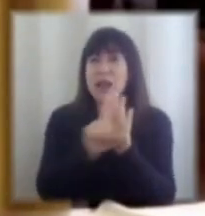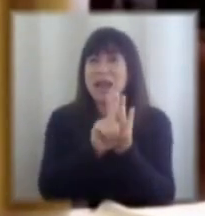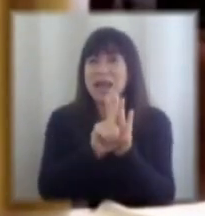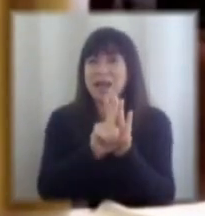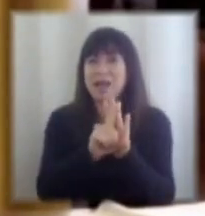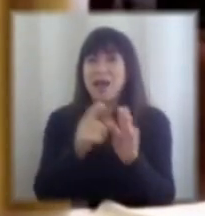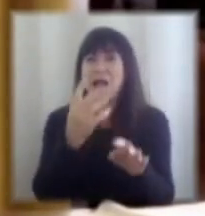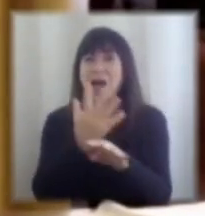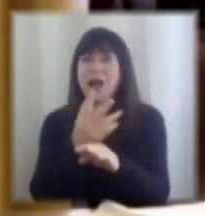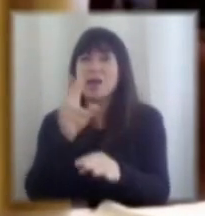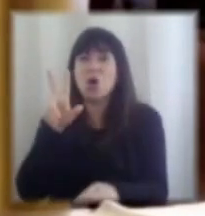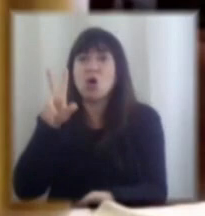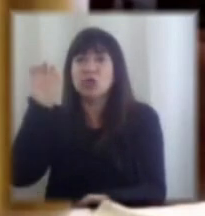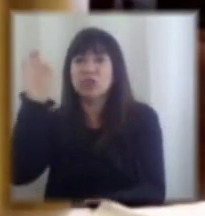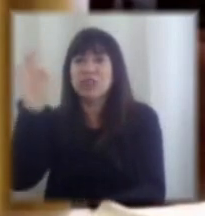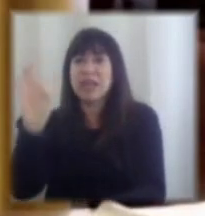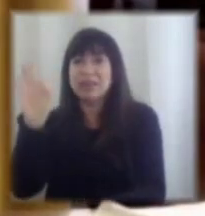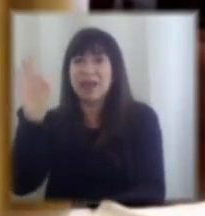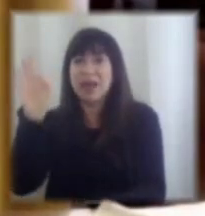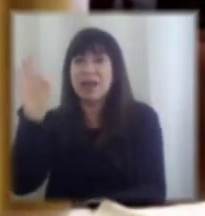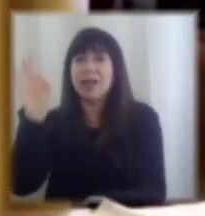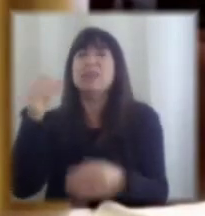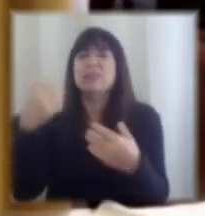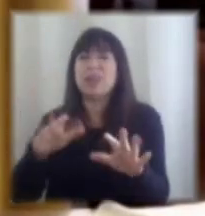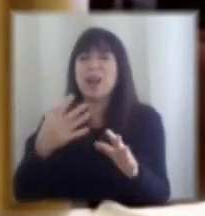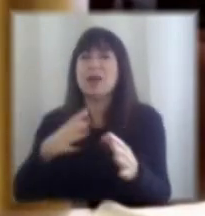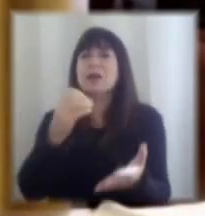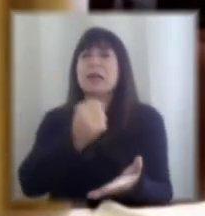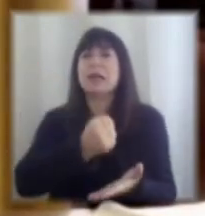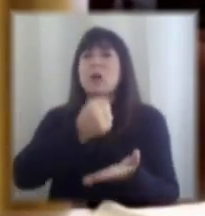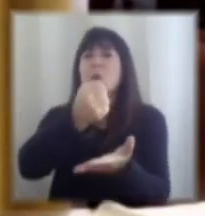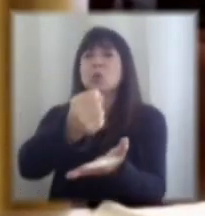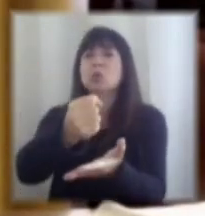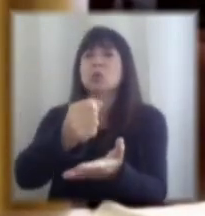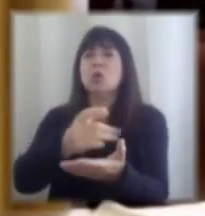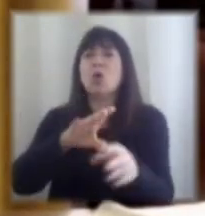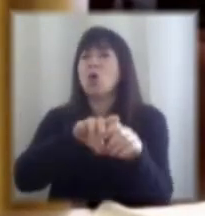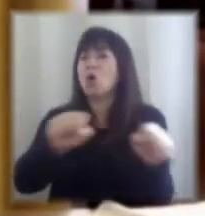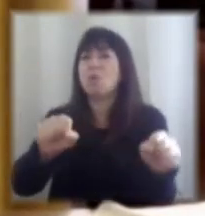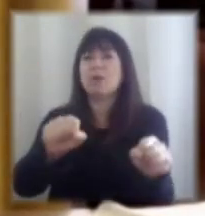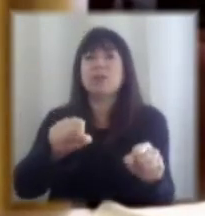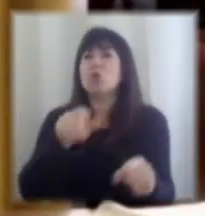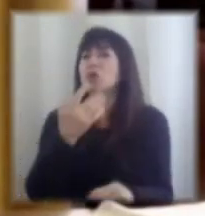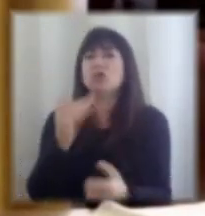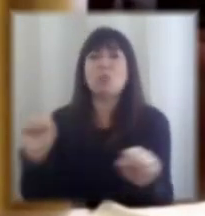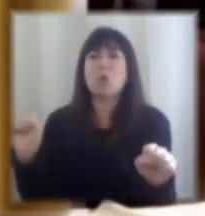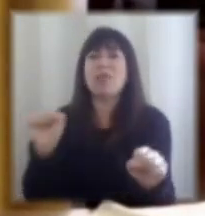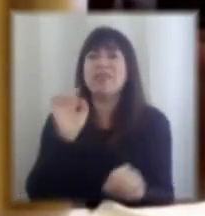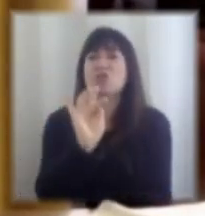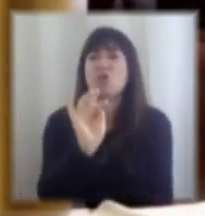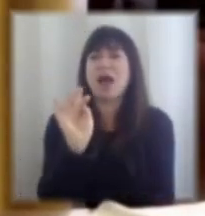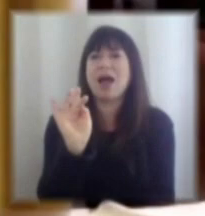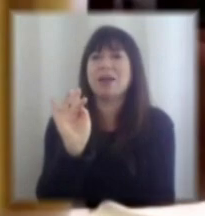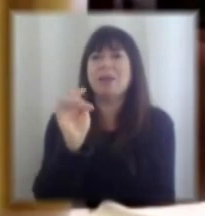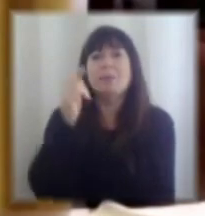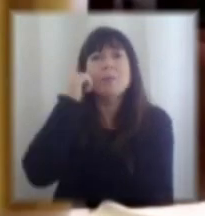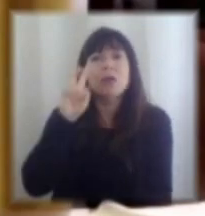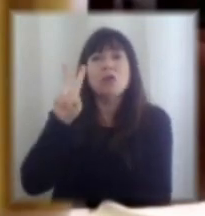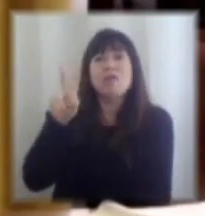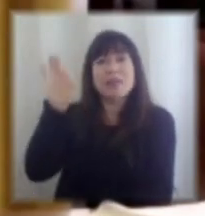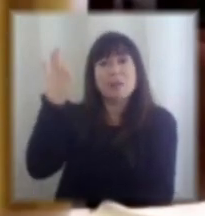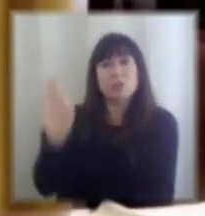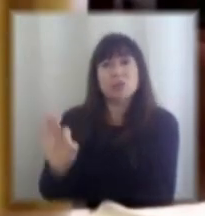aproximadamente 80 que son recursos que ya están comprometidos que no se pueden tocar pero hay una pregunta abierta respecto al 20 restante